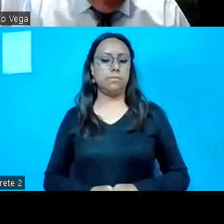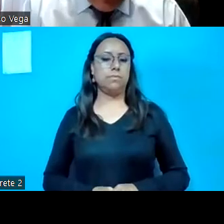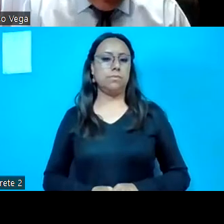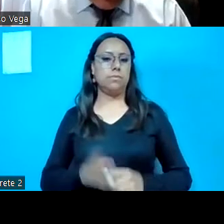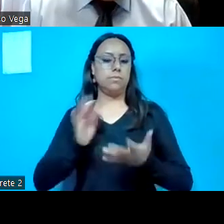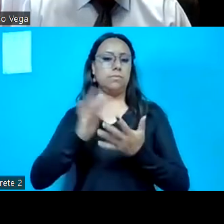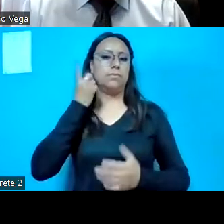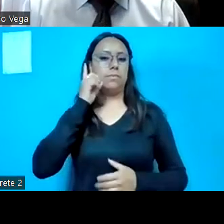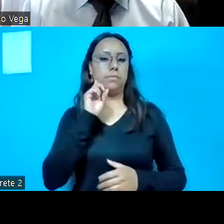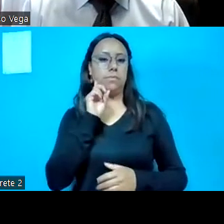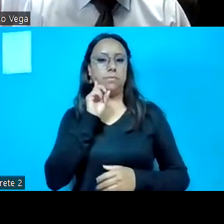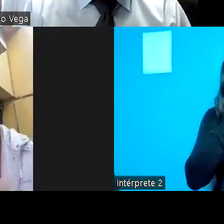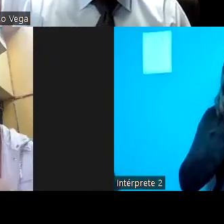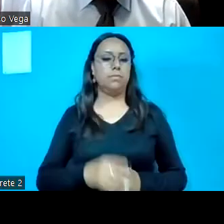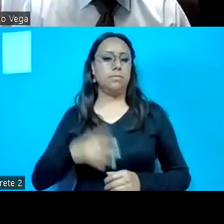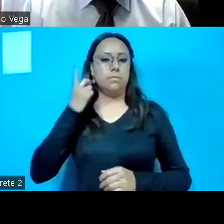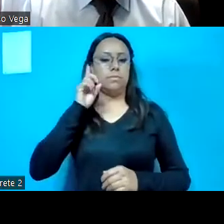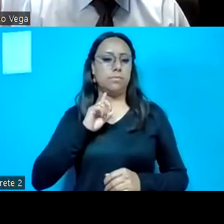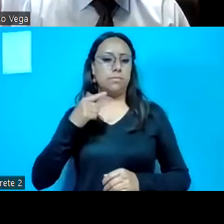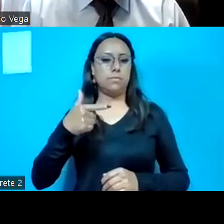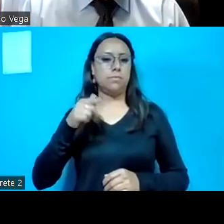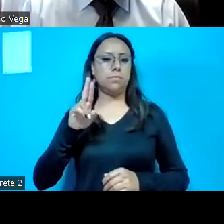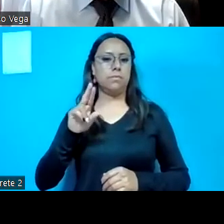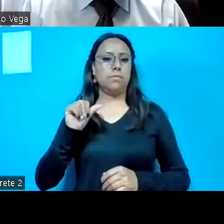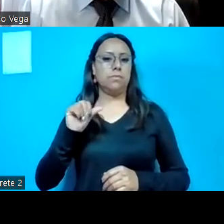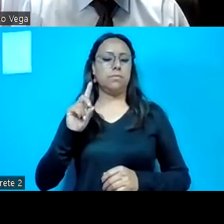diputada. Diputada María Guadalupe Morales Rubio.